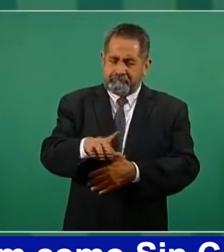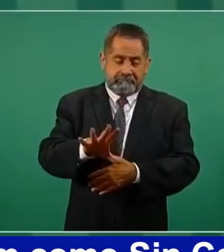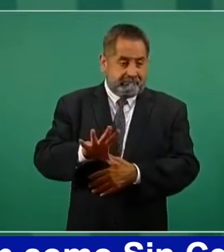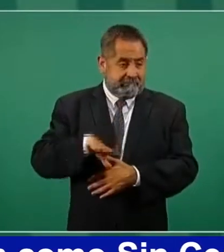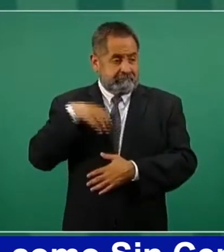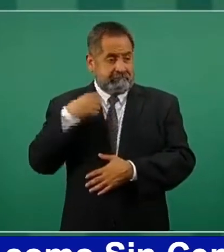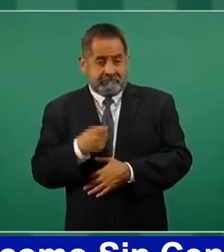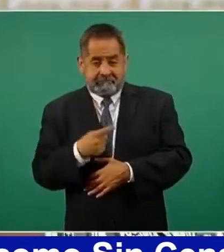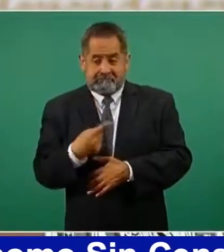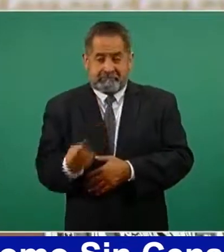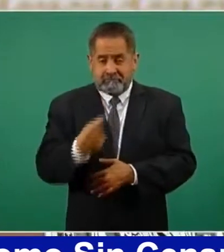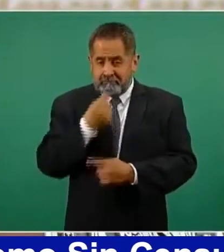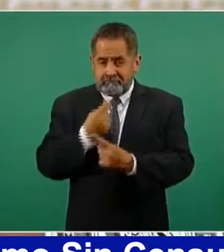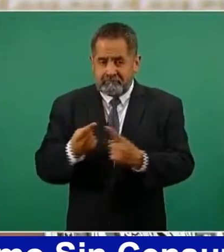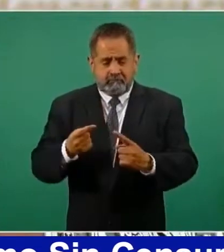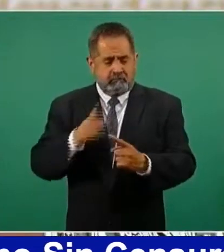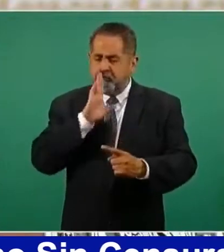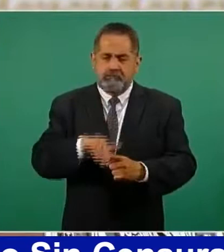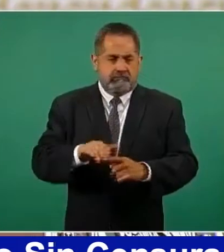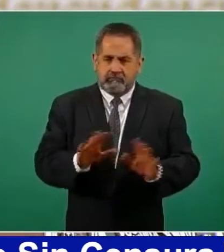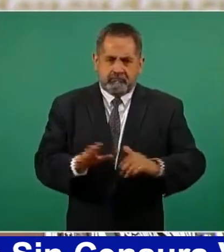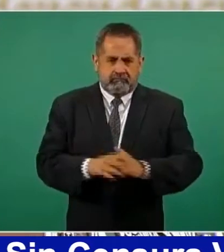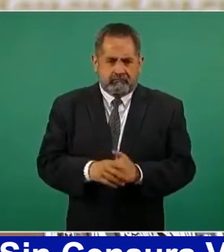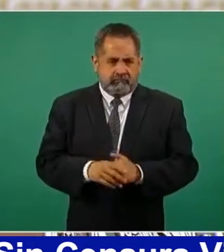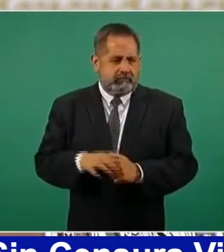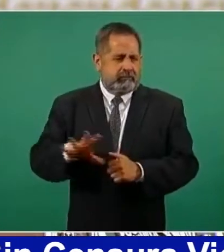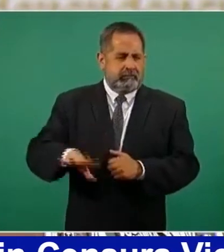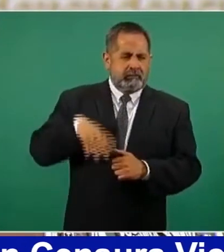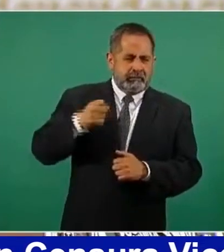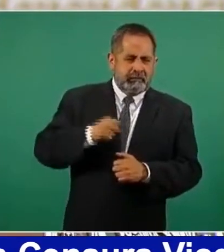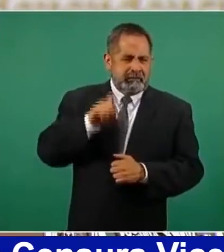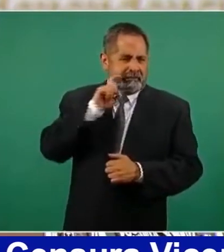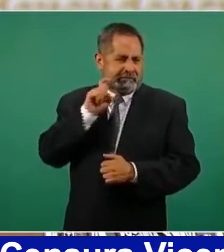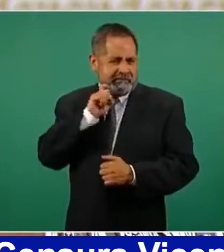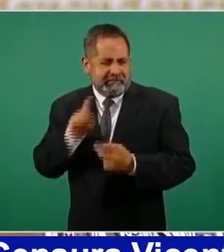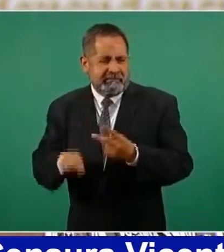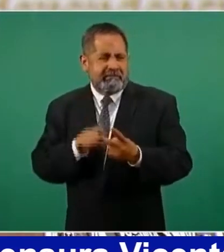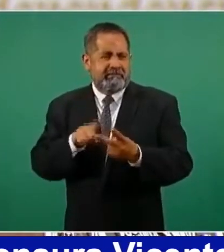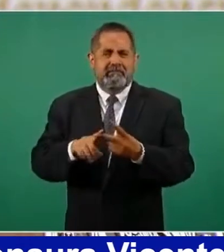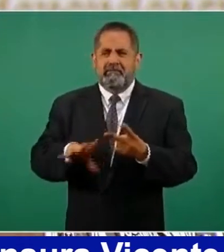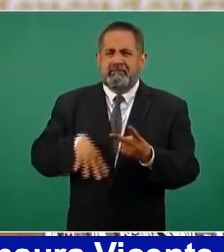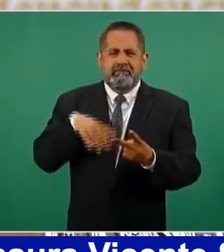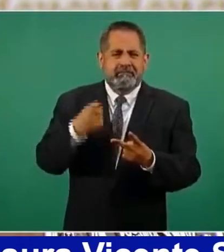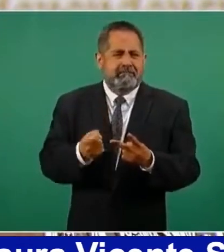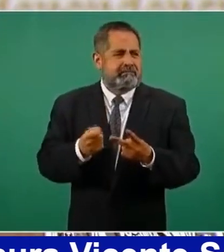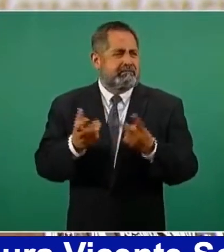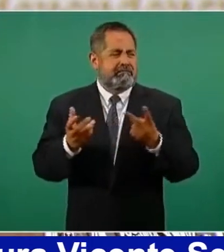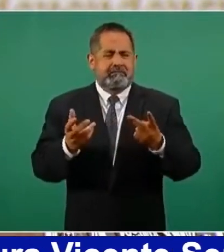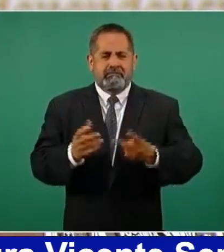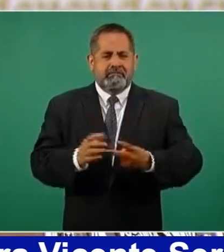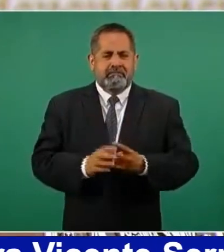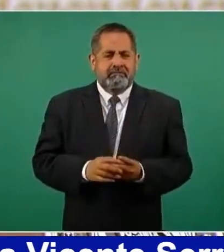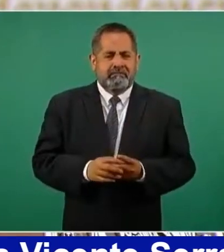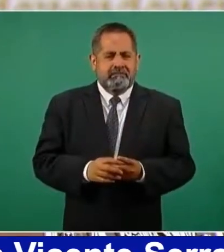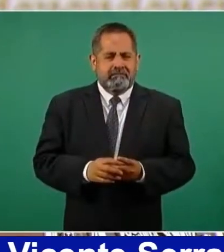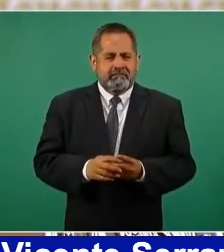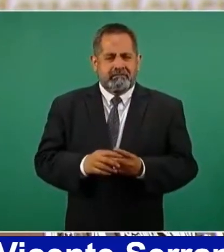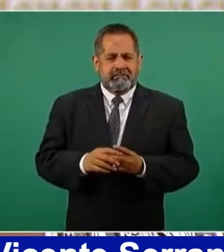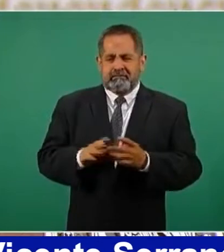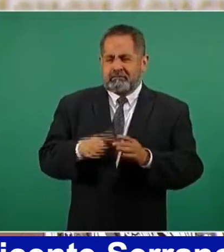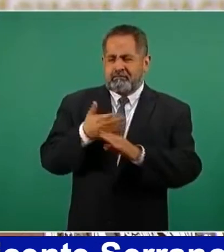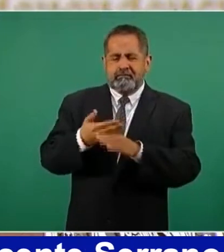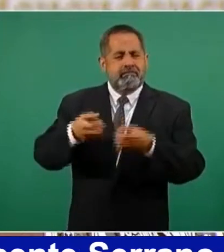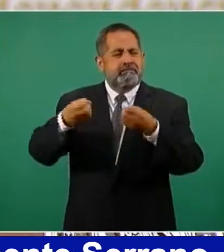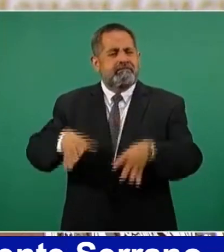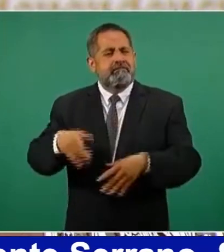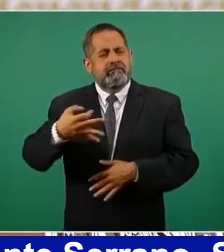sexual, abuso en contra de la dignidad de